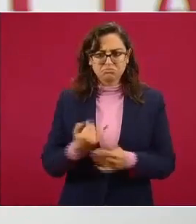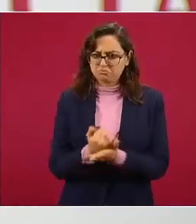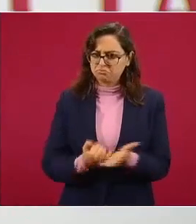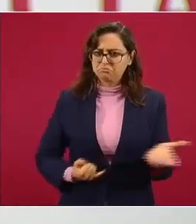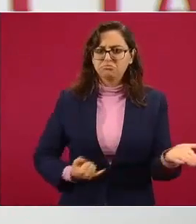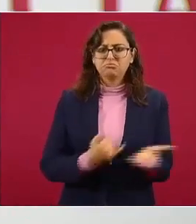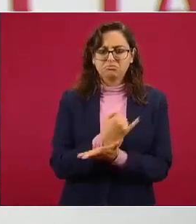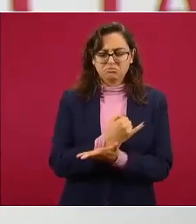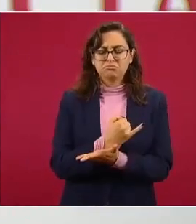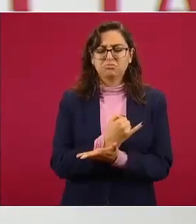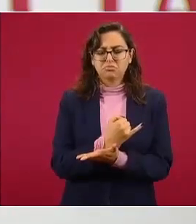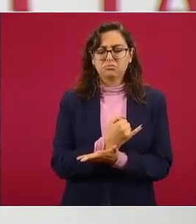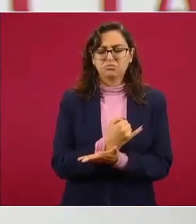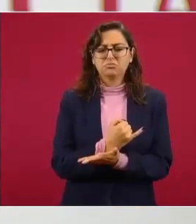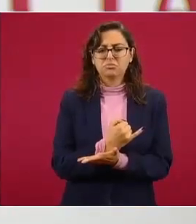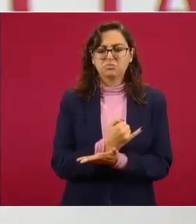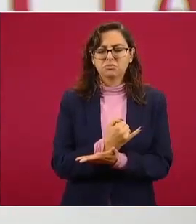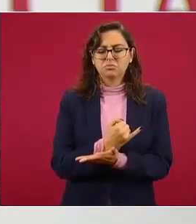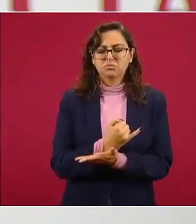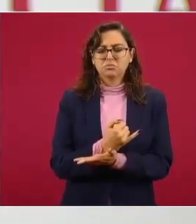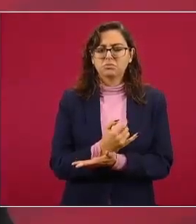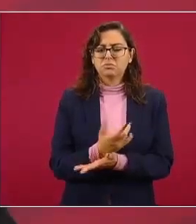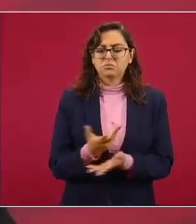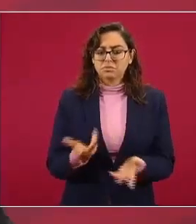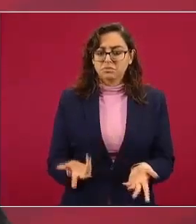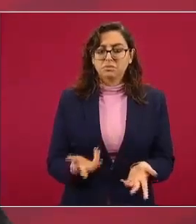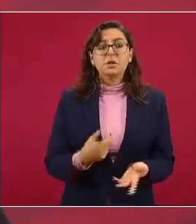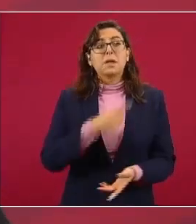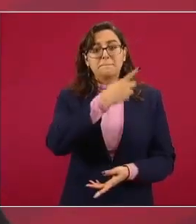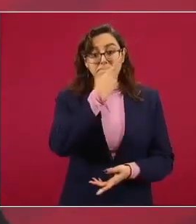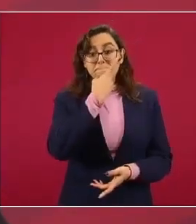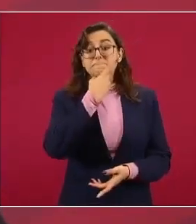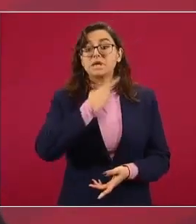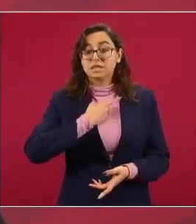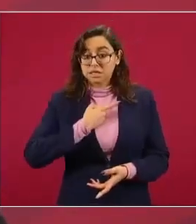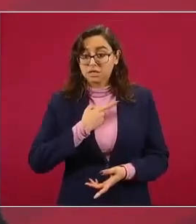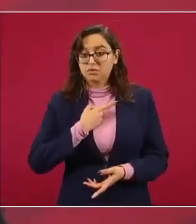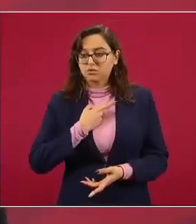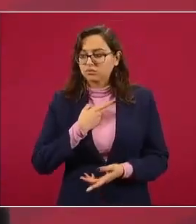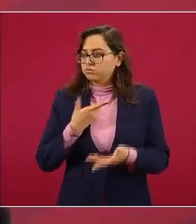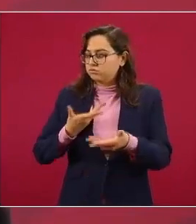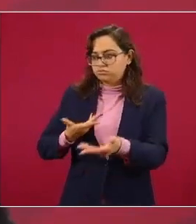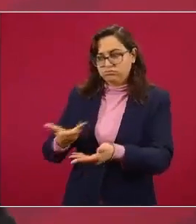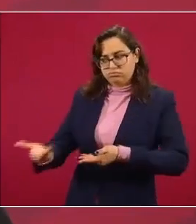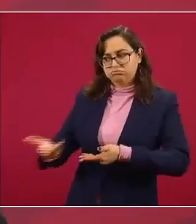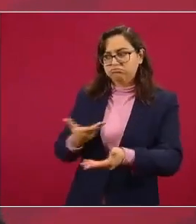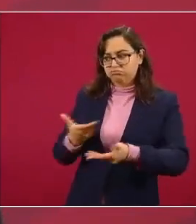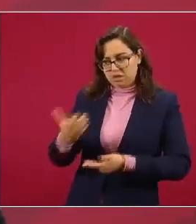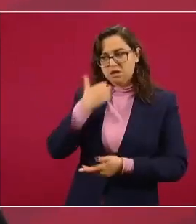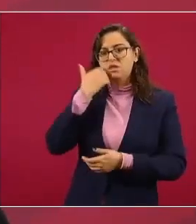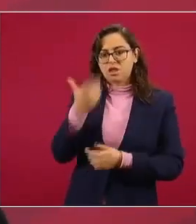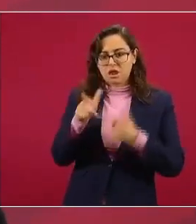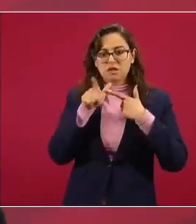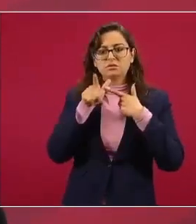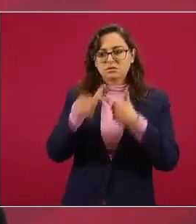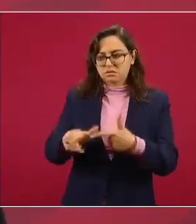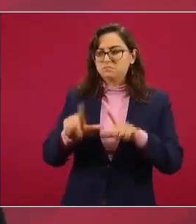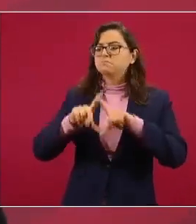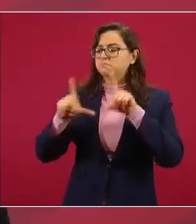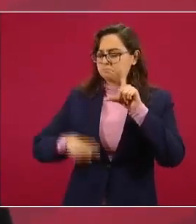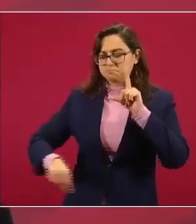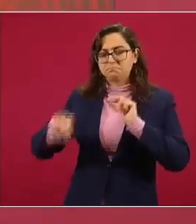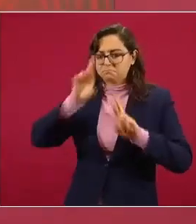y valora ampliamente porque así me lo externo la cooperación con nuestro país y respeta a nuestros países